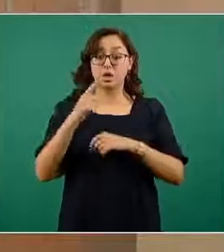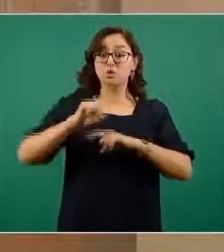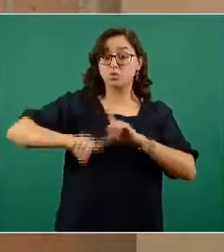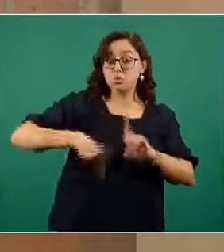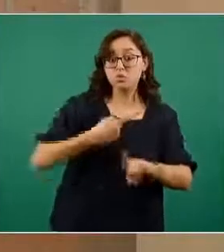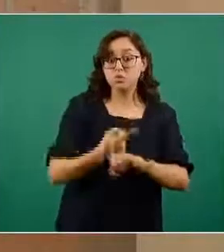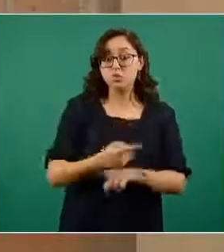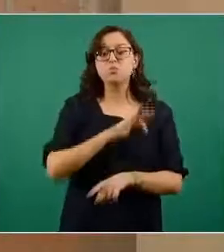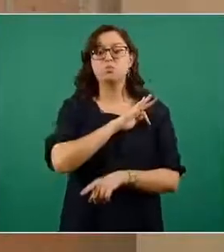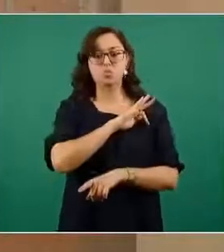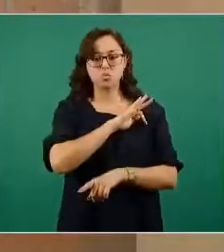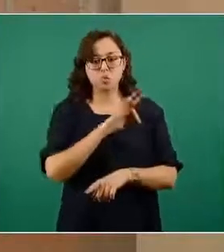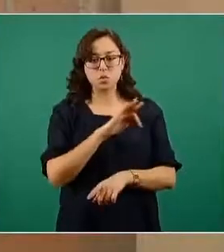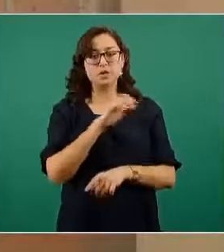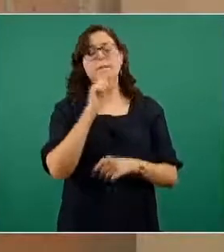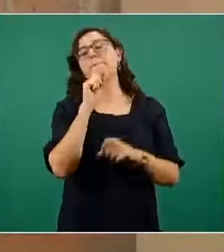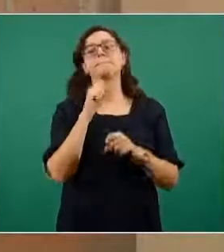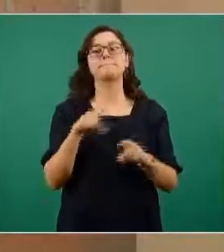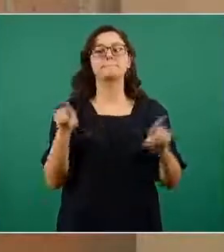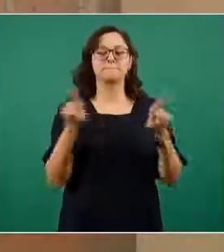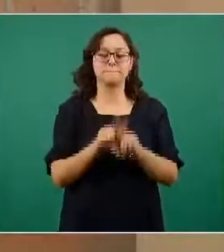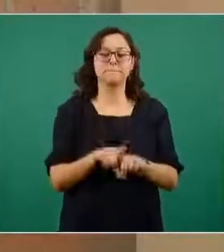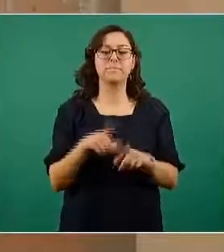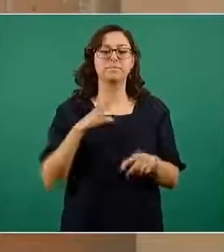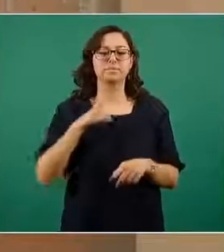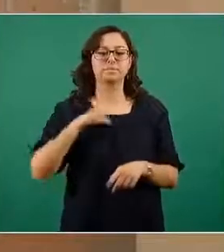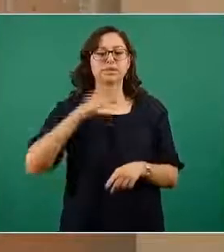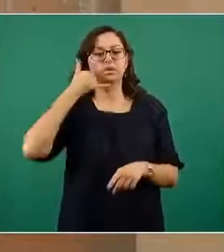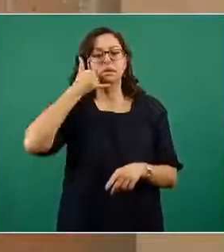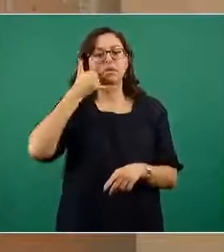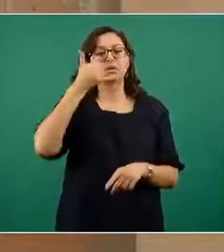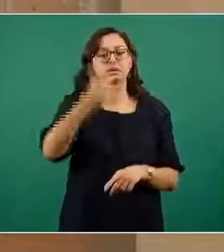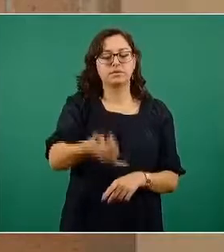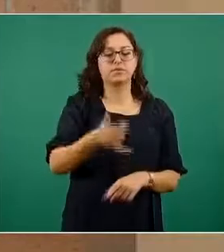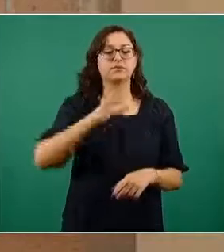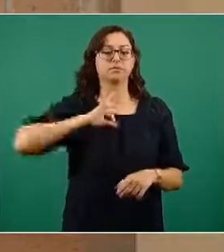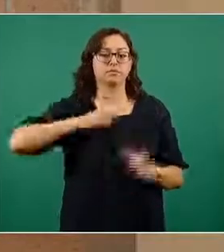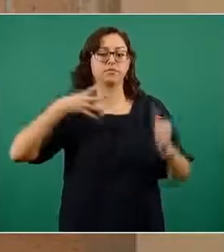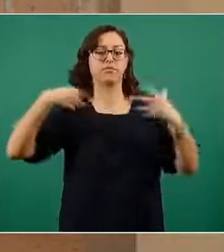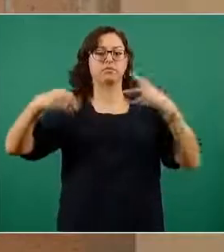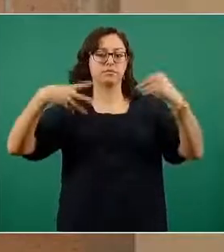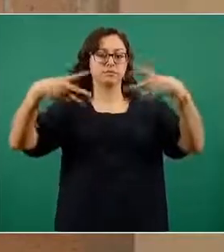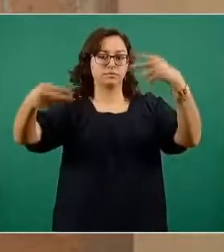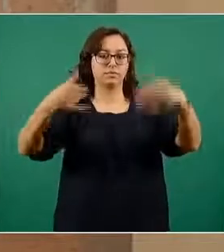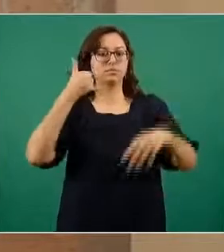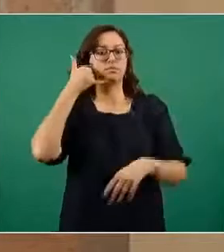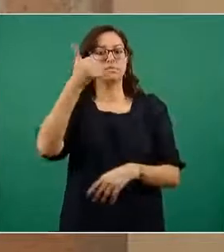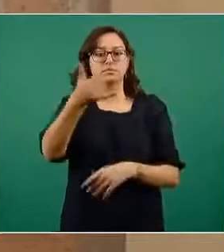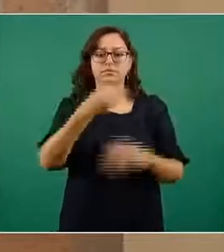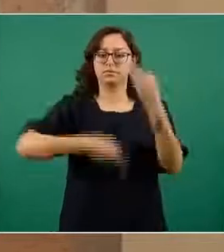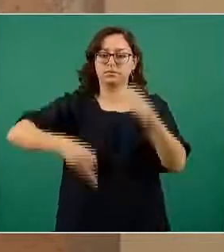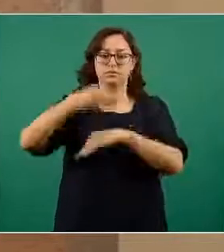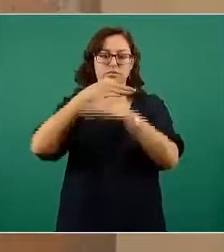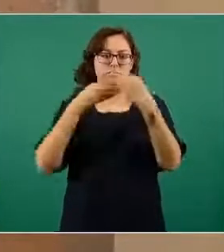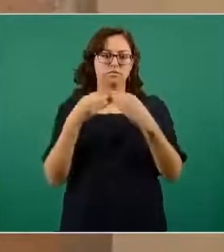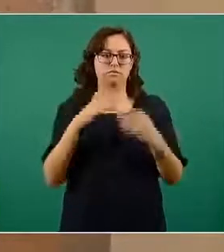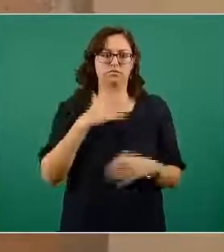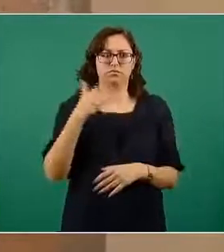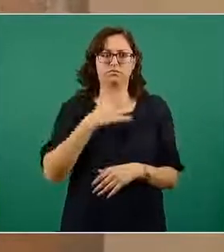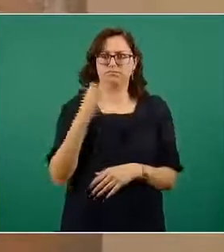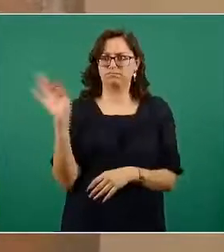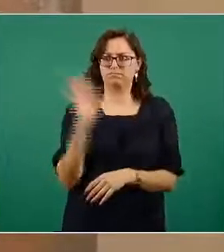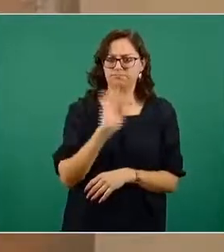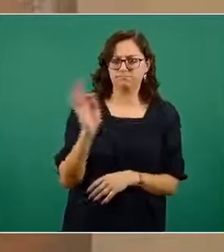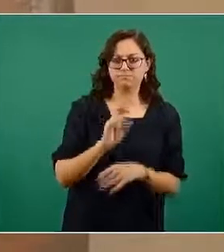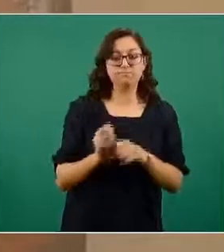todo recordar esta línea de la unidad de inteligencia epidemiológica para todos los casos relacionados con síntomas de